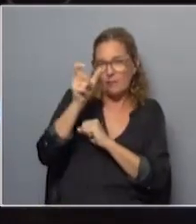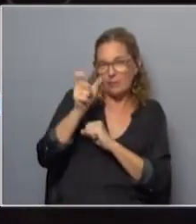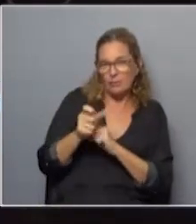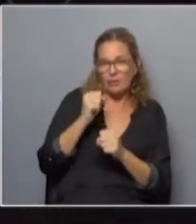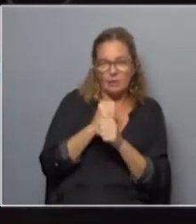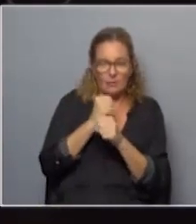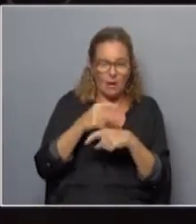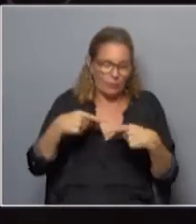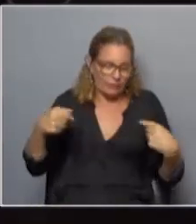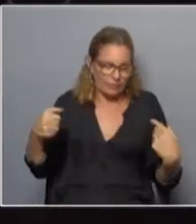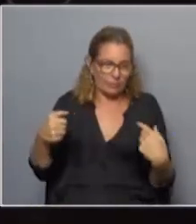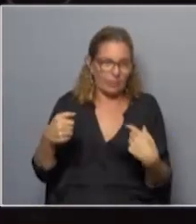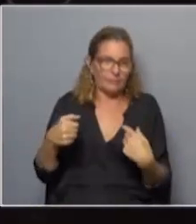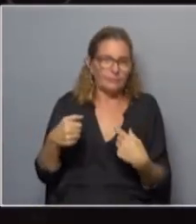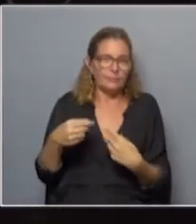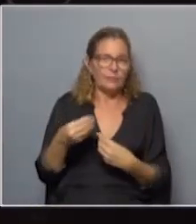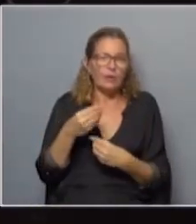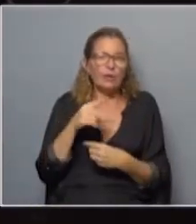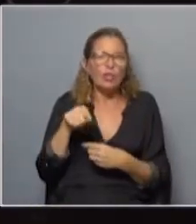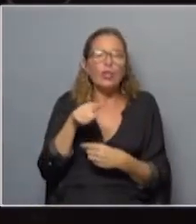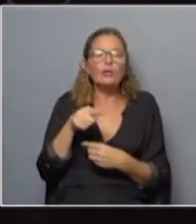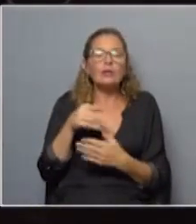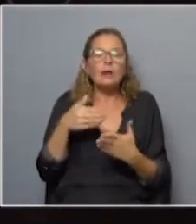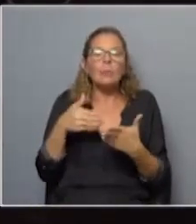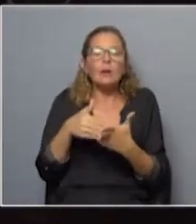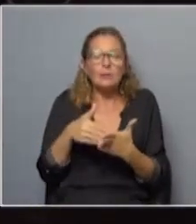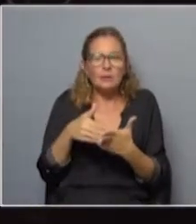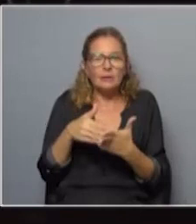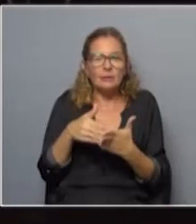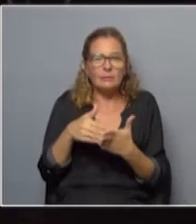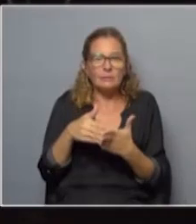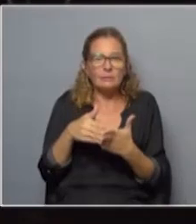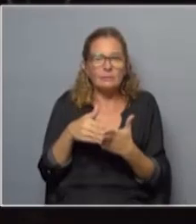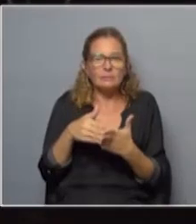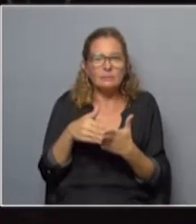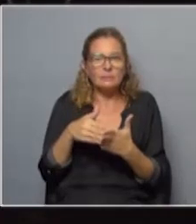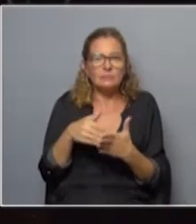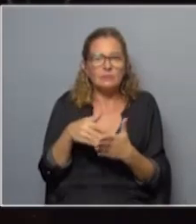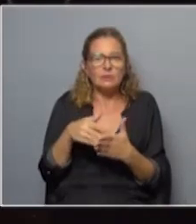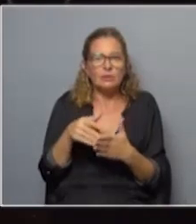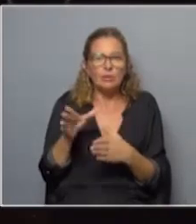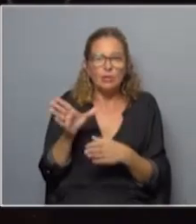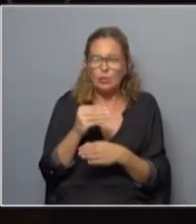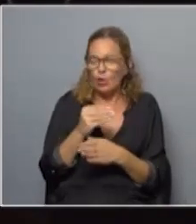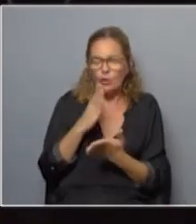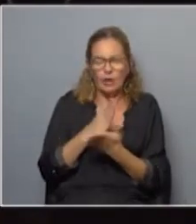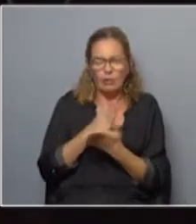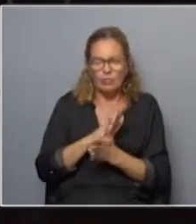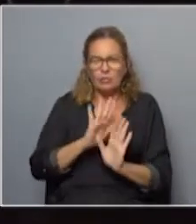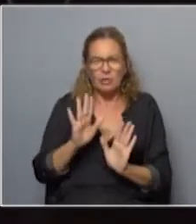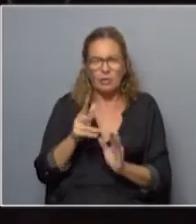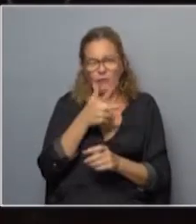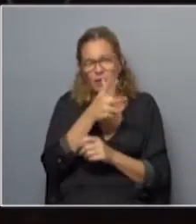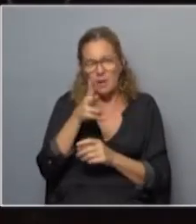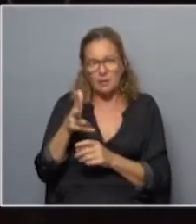su trabajo etcétera ¿dónde hay un límite en esto o no lo hay? Absolutamente no, no tiene todo el derecho tiene todo el derecho de